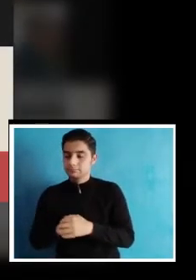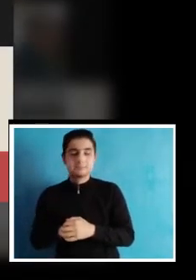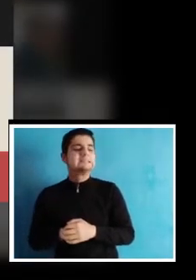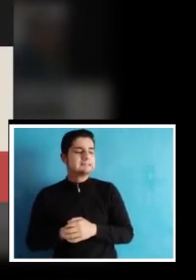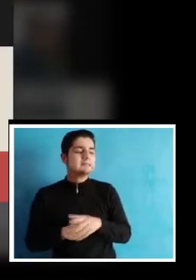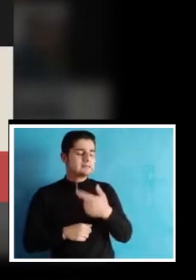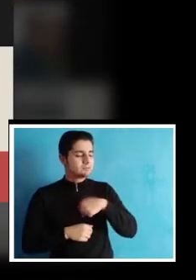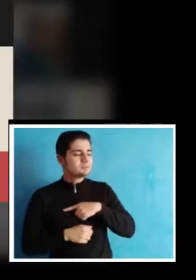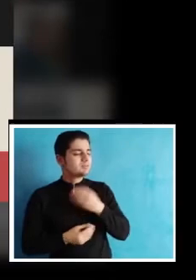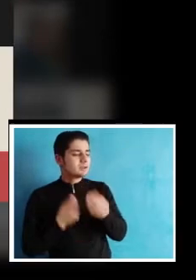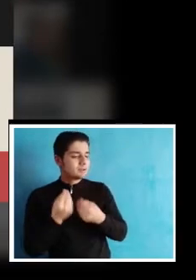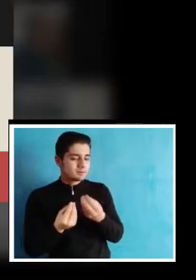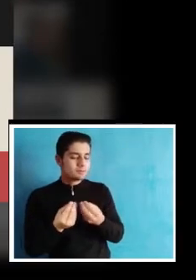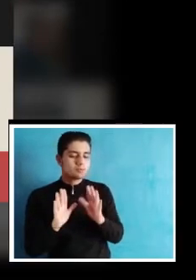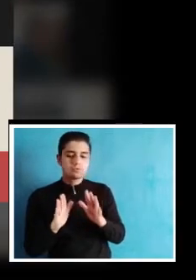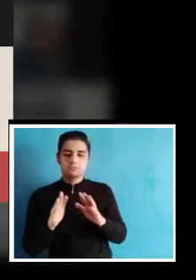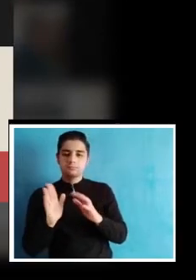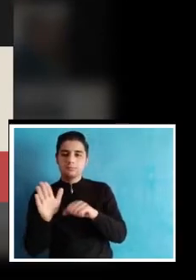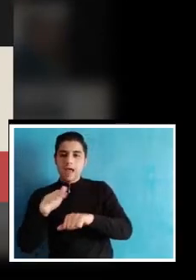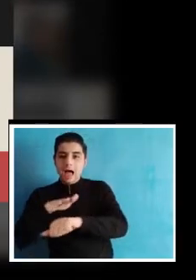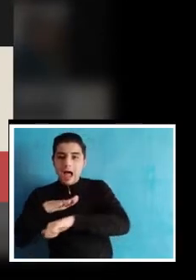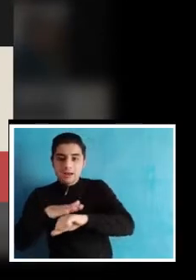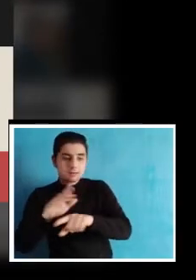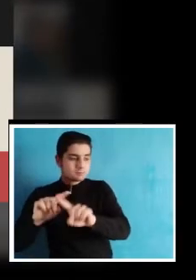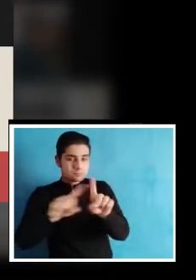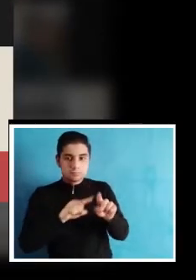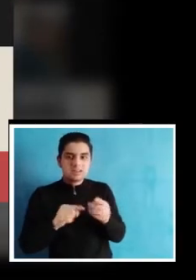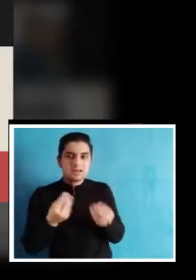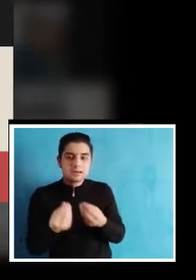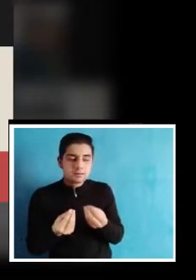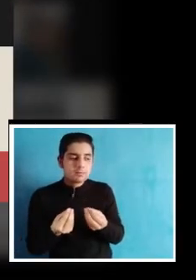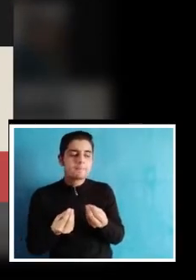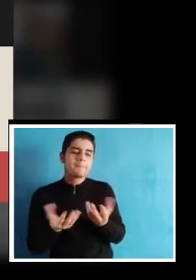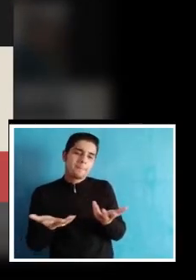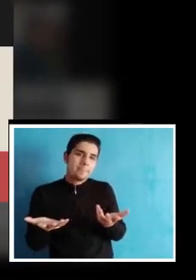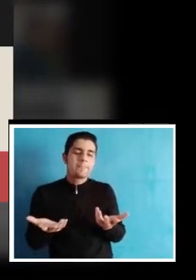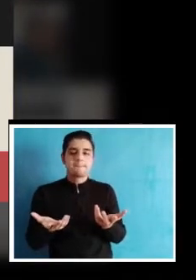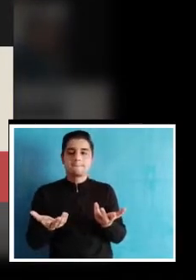Inicialmente, lo que hicimos dentro de las áreas integradas es